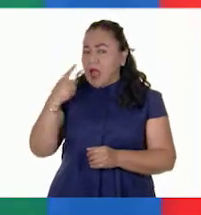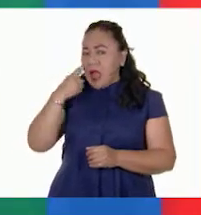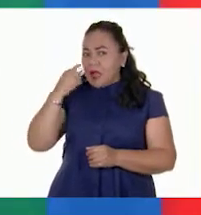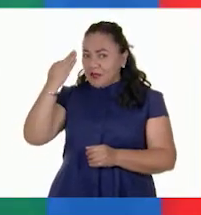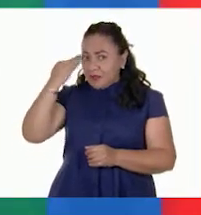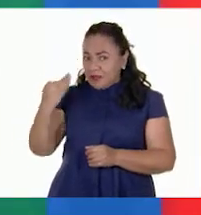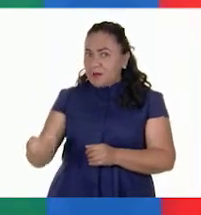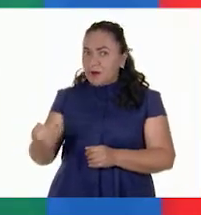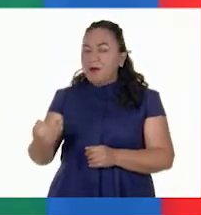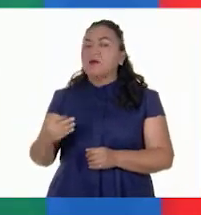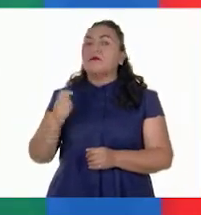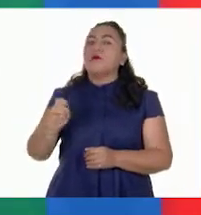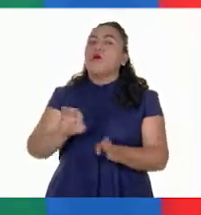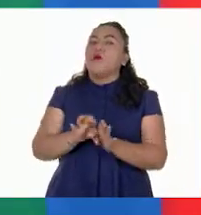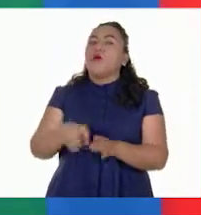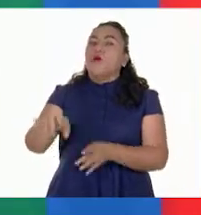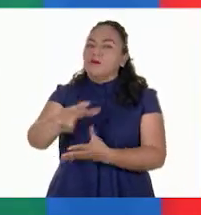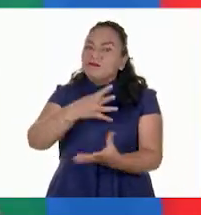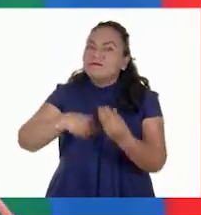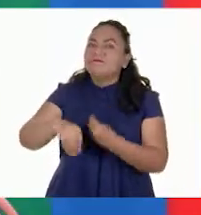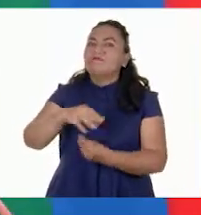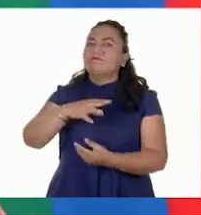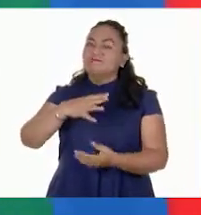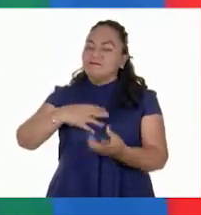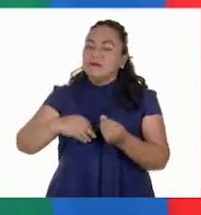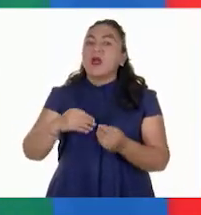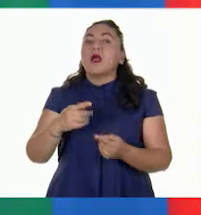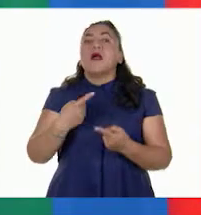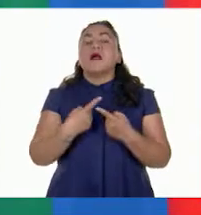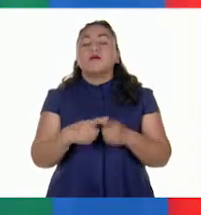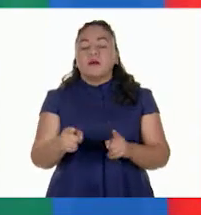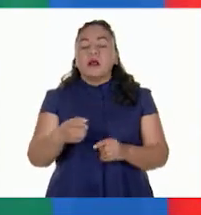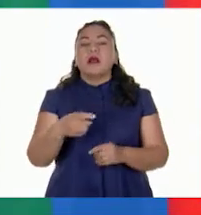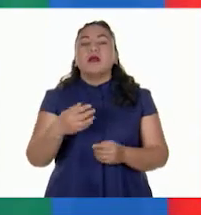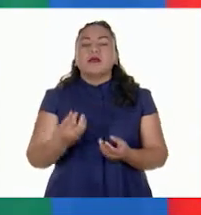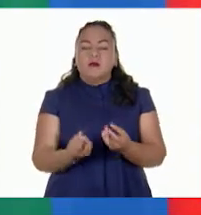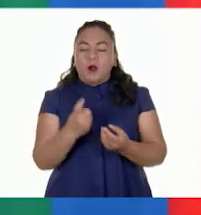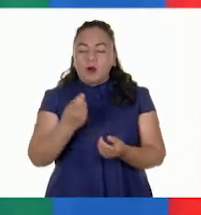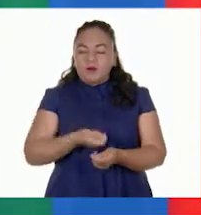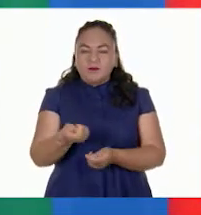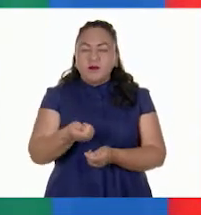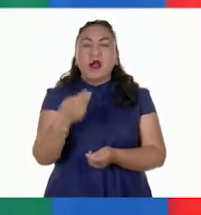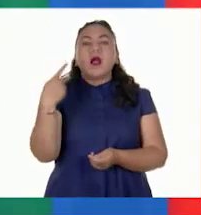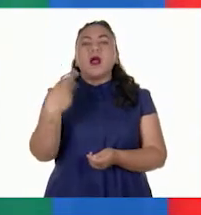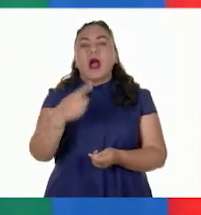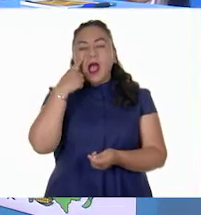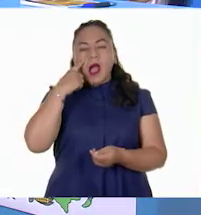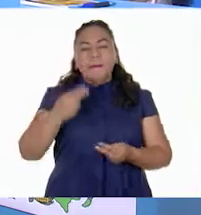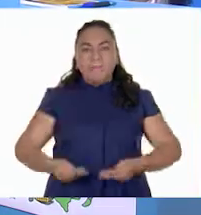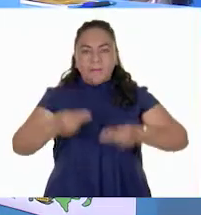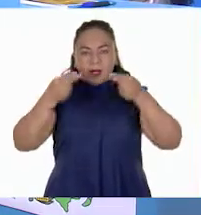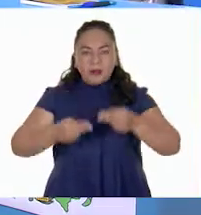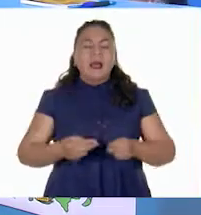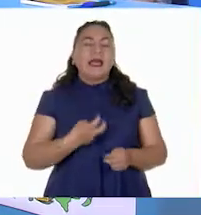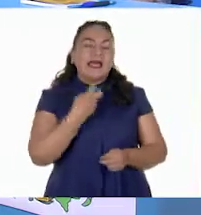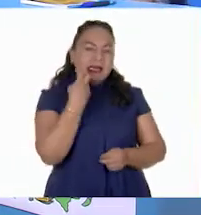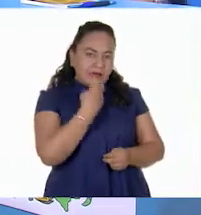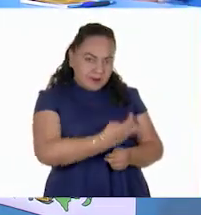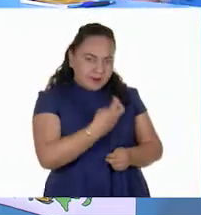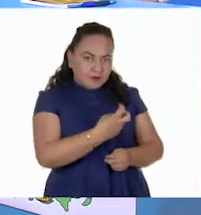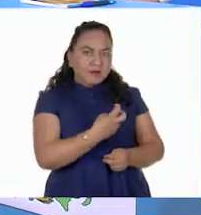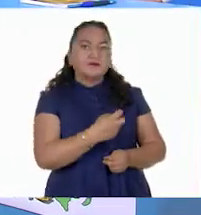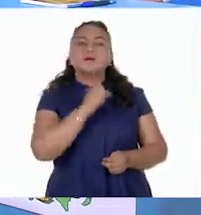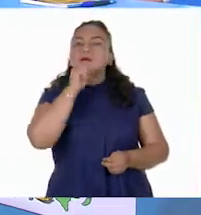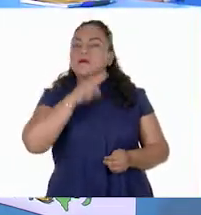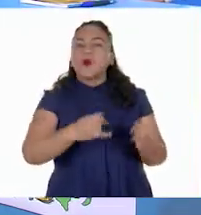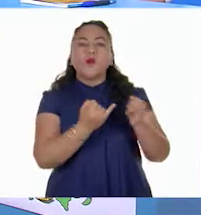de subsistencia y la de riego. Generalmente es de tipo comercial. Correcto. También pasa